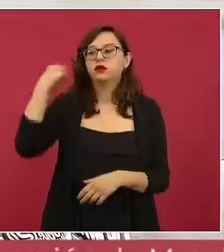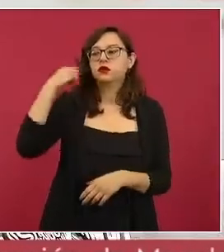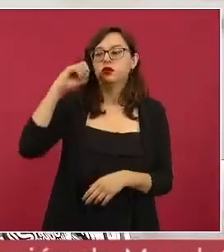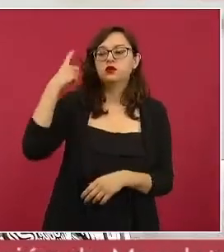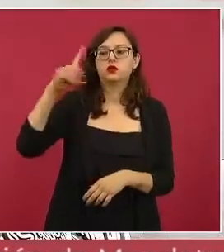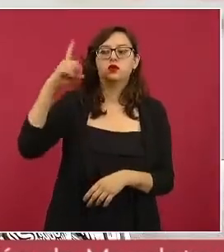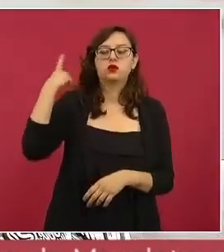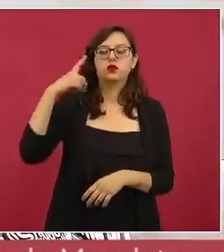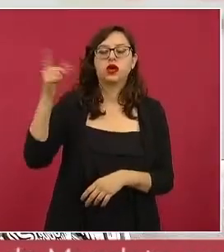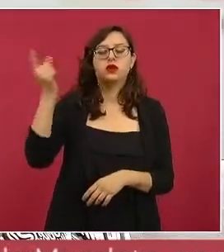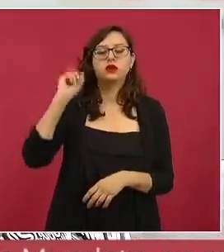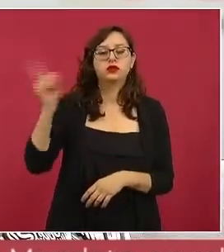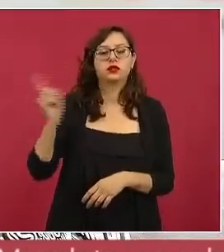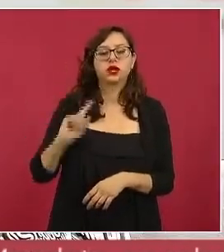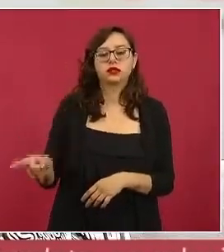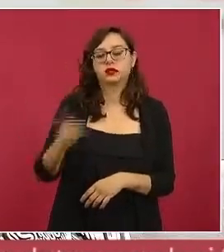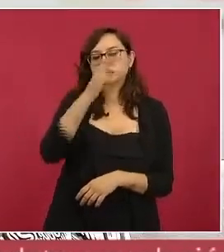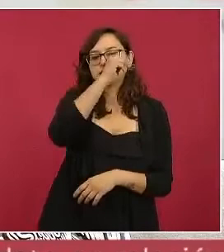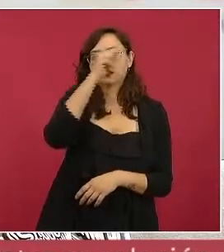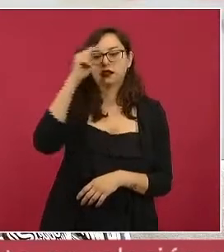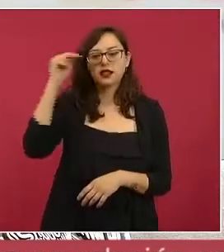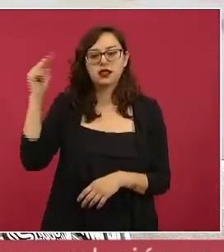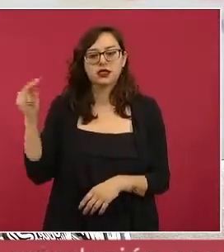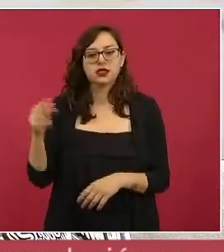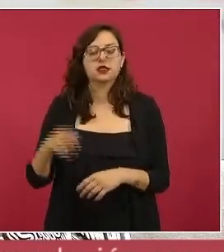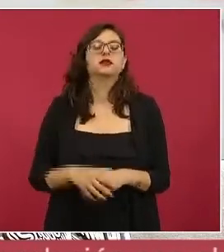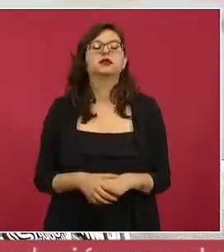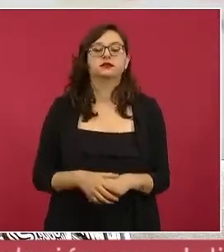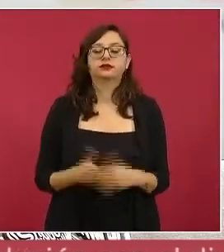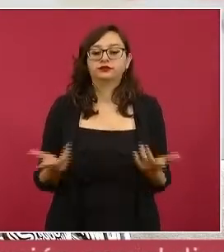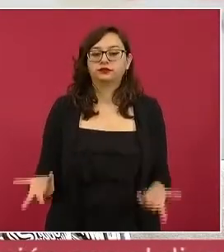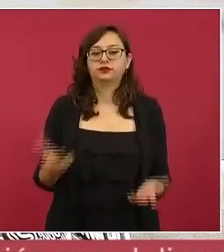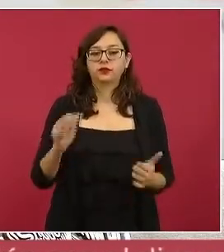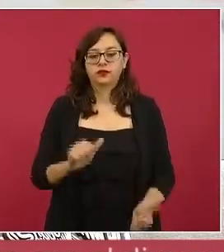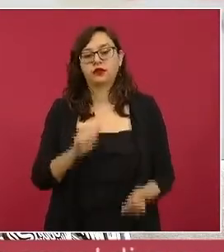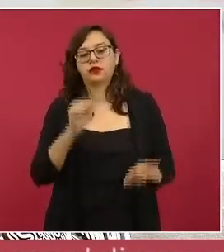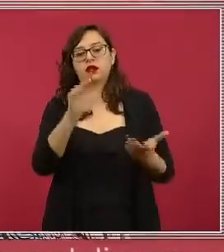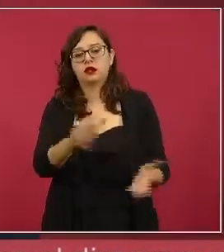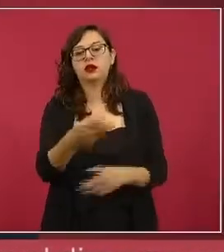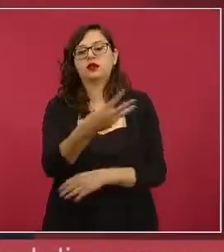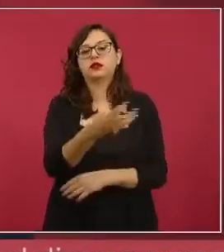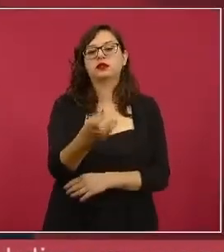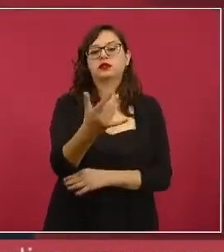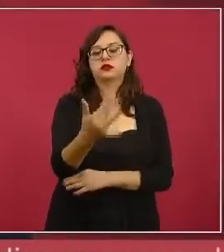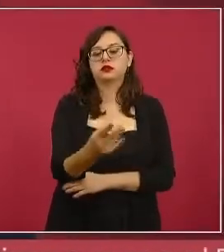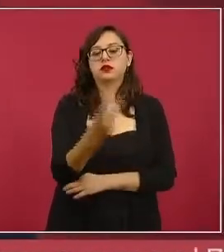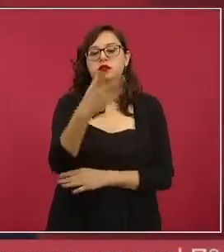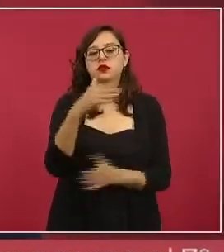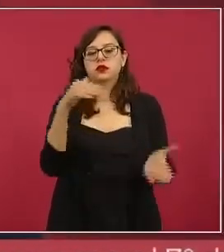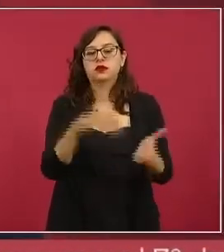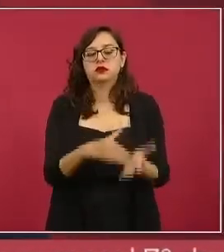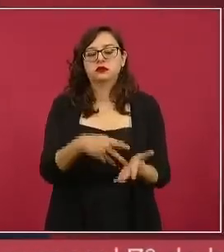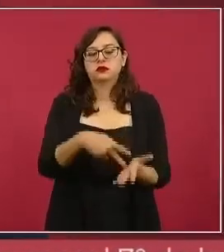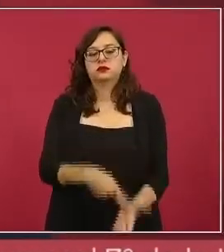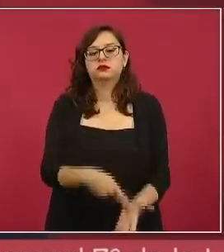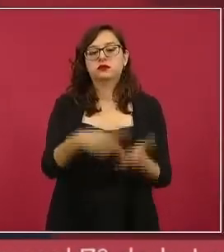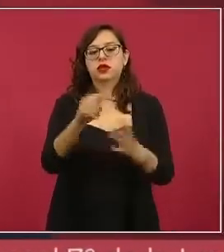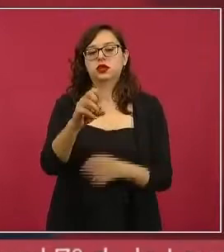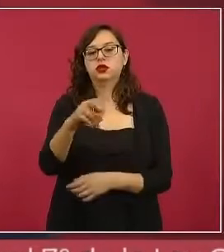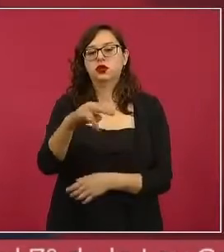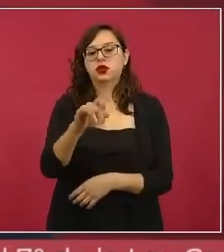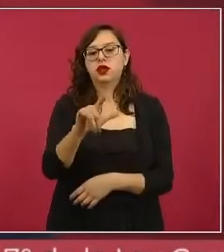Durango, Zacatecas y Nayarit, y el objetivo es entregar 352 mil toneladas